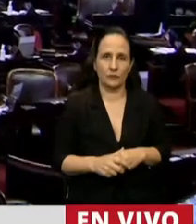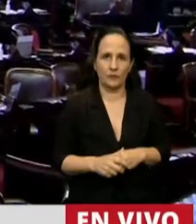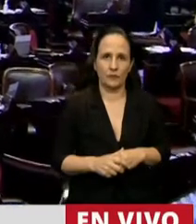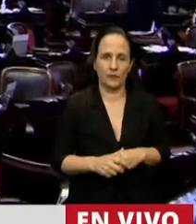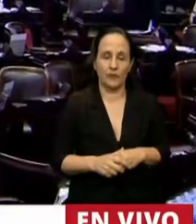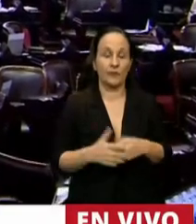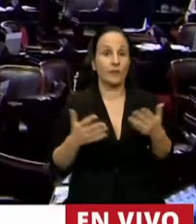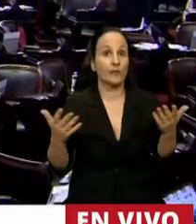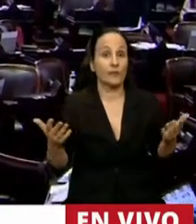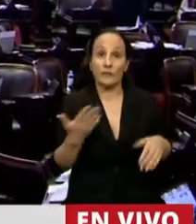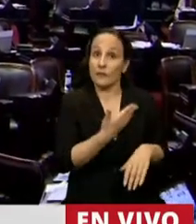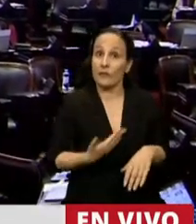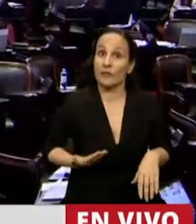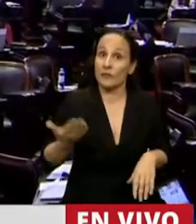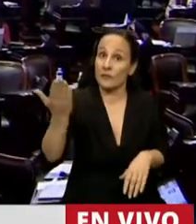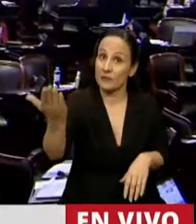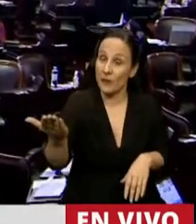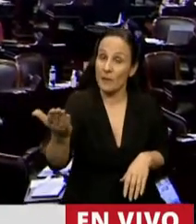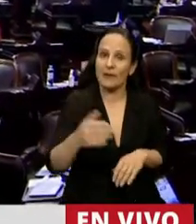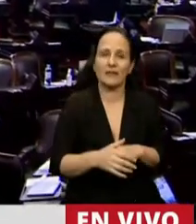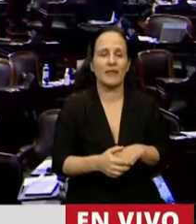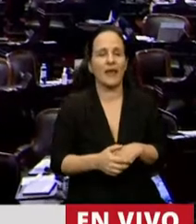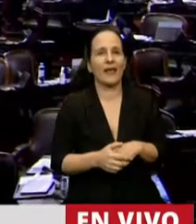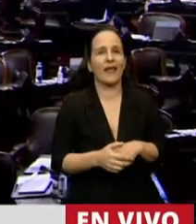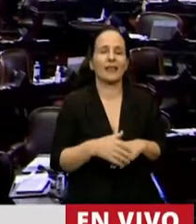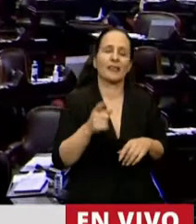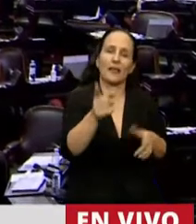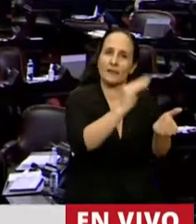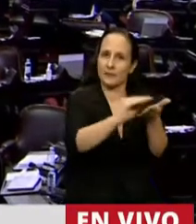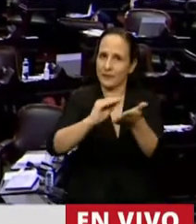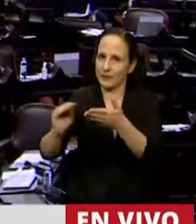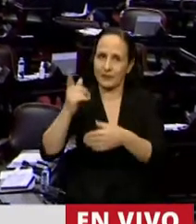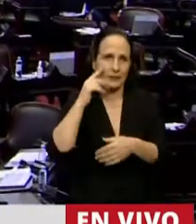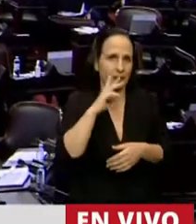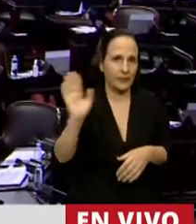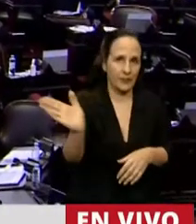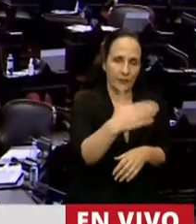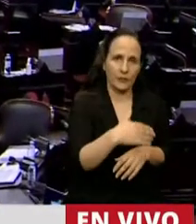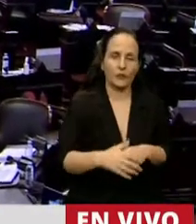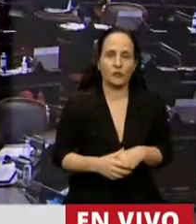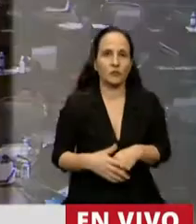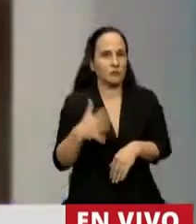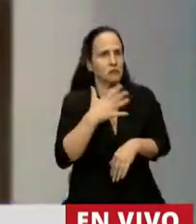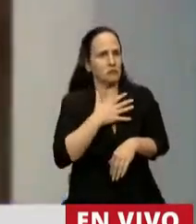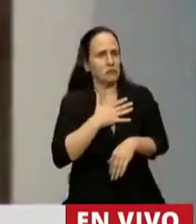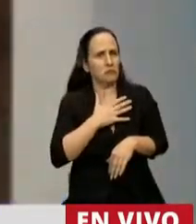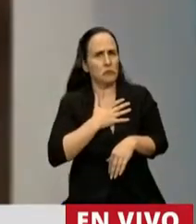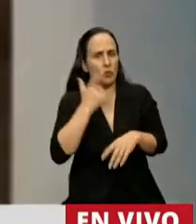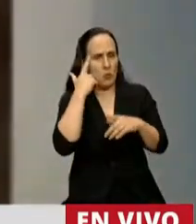Señor Presidente, señores legisladores y legisladoras, me ha llamado la atención